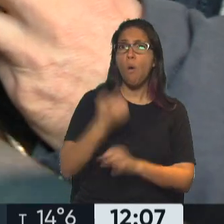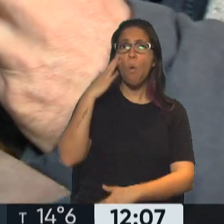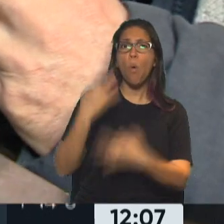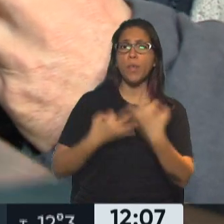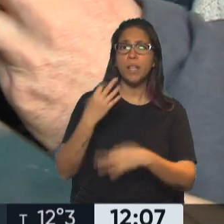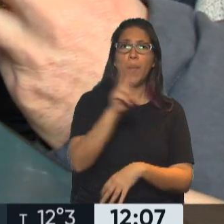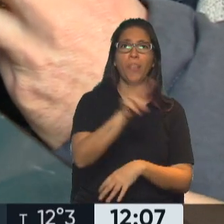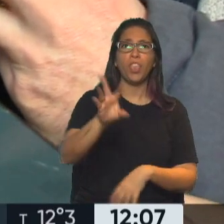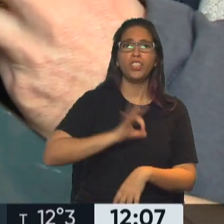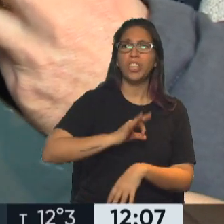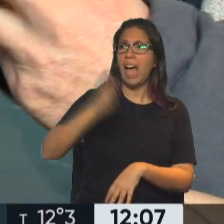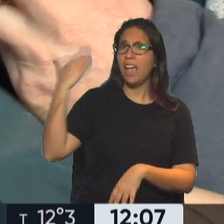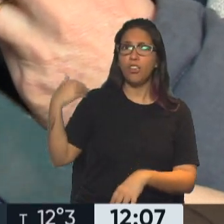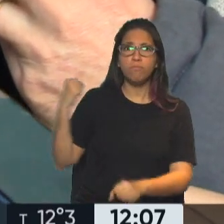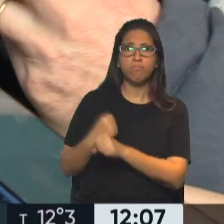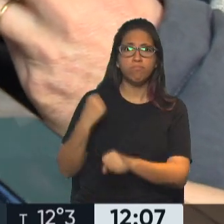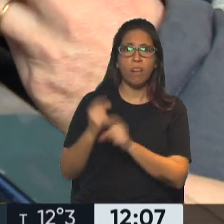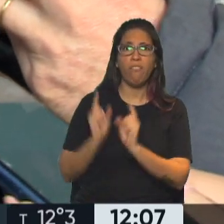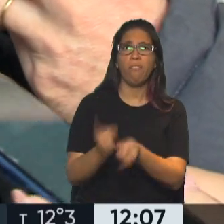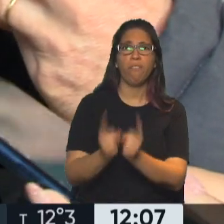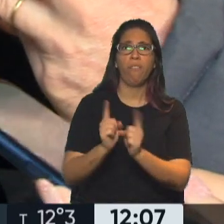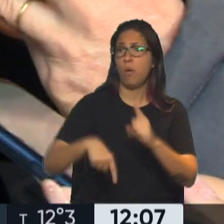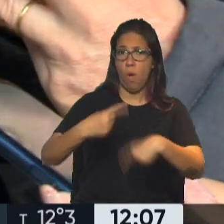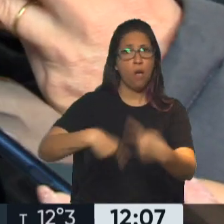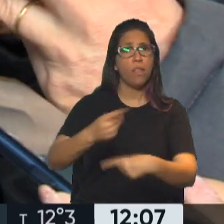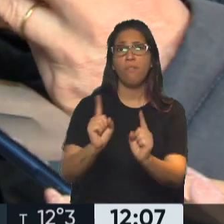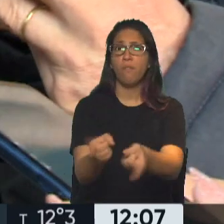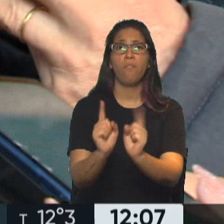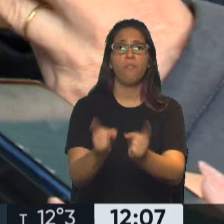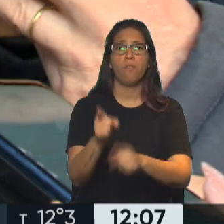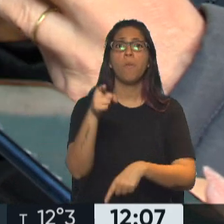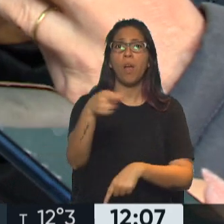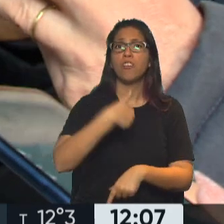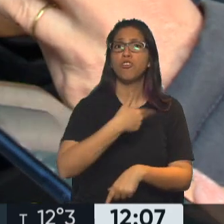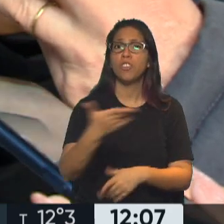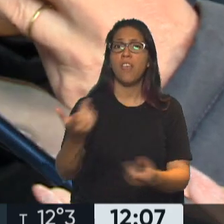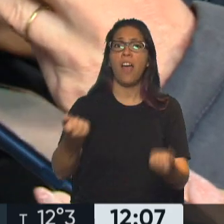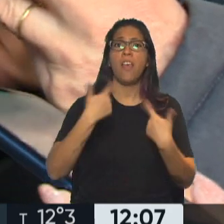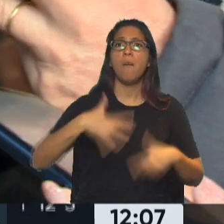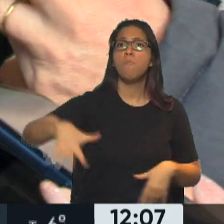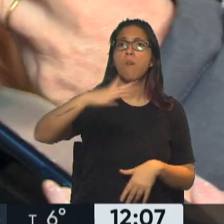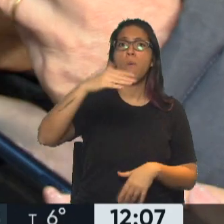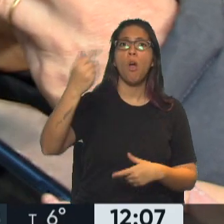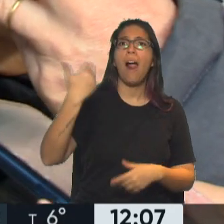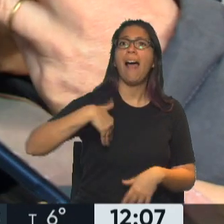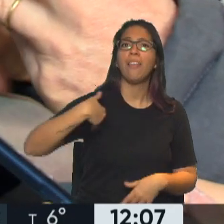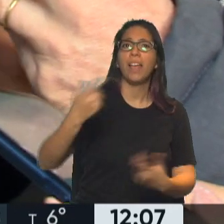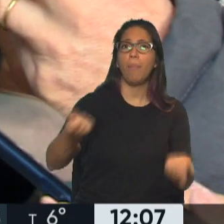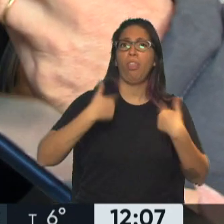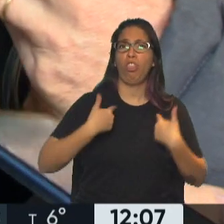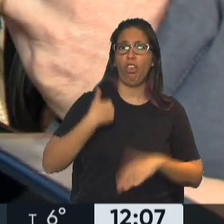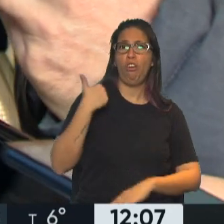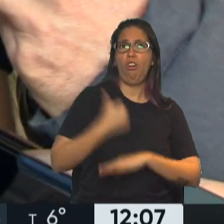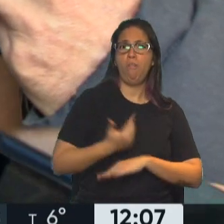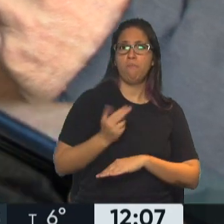hace 22 años que la cumplo y la voy a seguir cumpliendo, porque es la misión que la sociedad, el pueblo, el país me encomendó. Y el